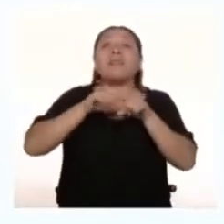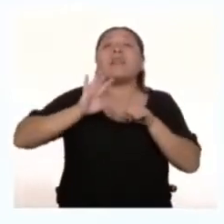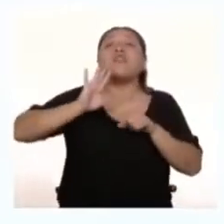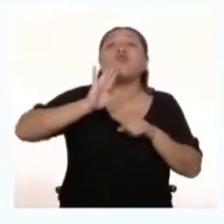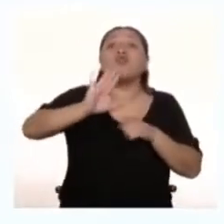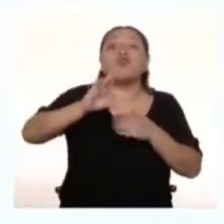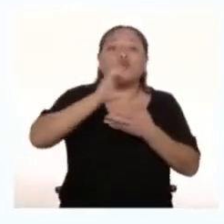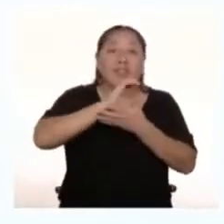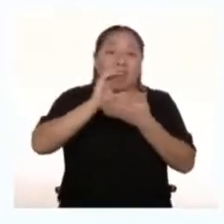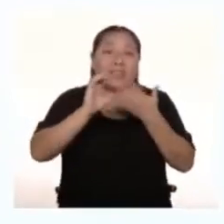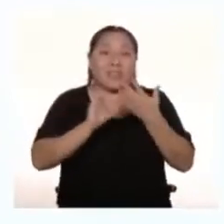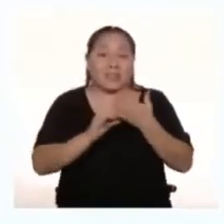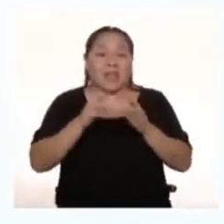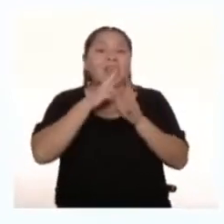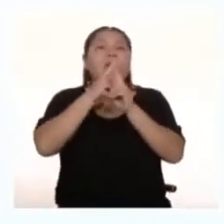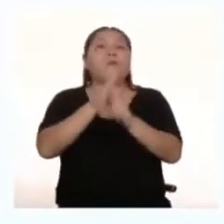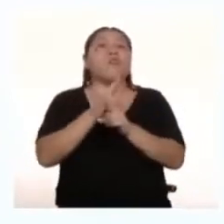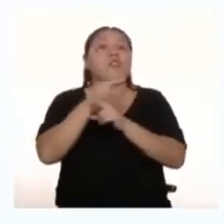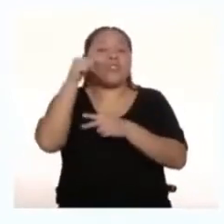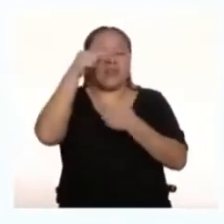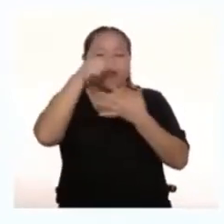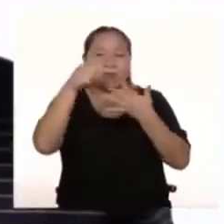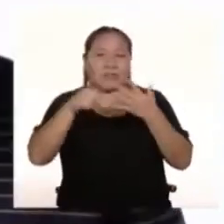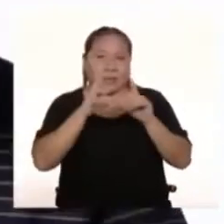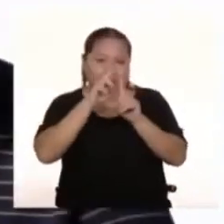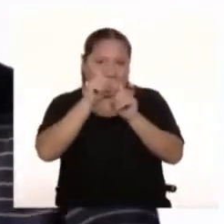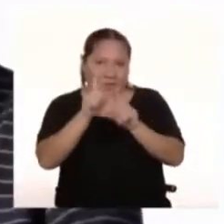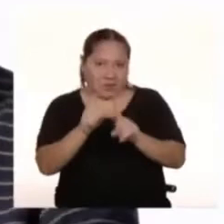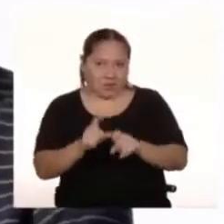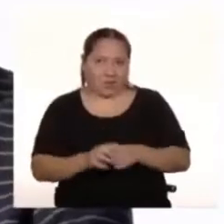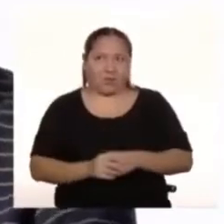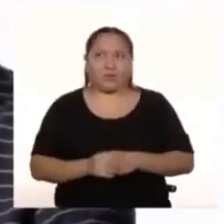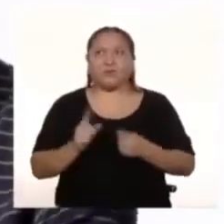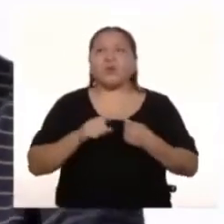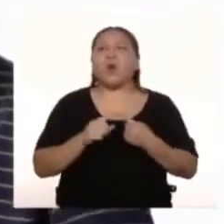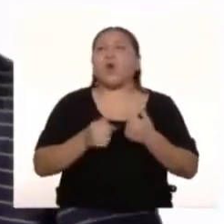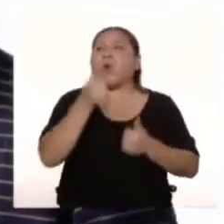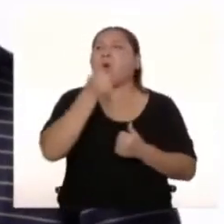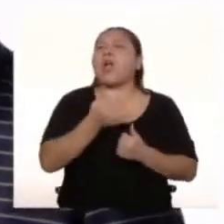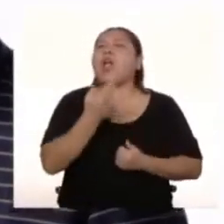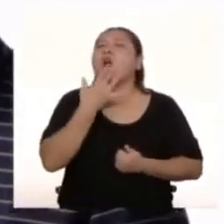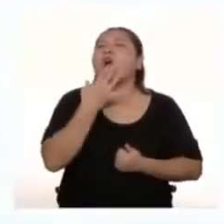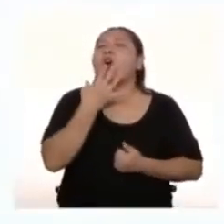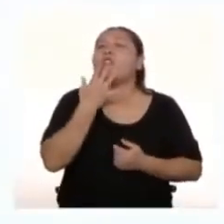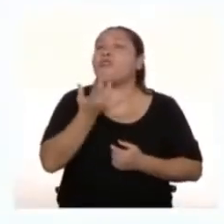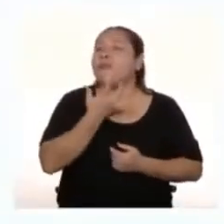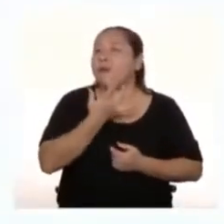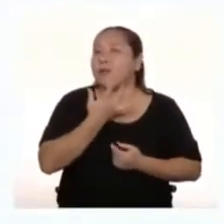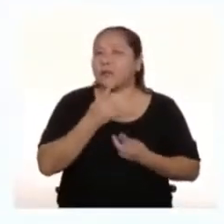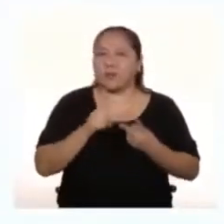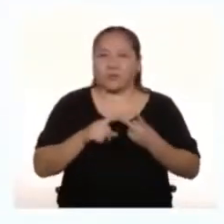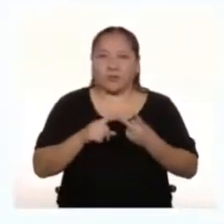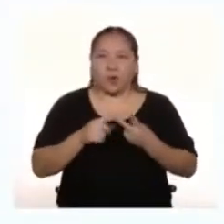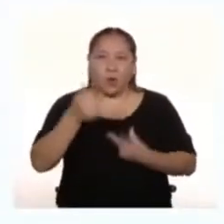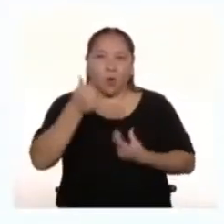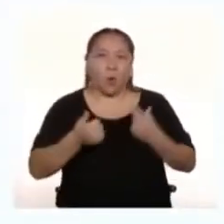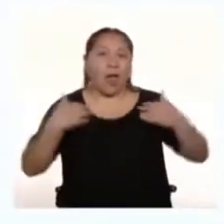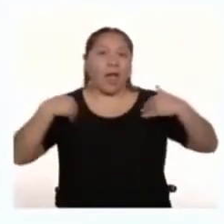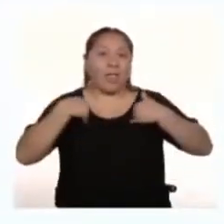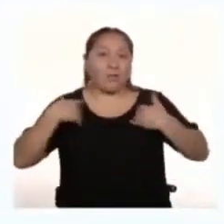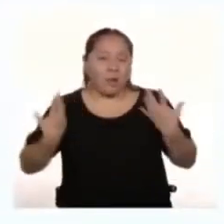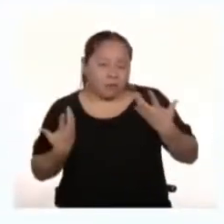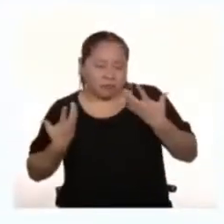Y respondiendo A las siguientes preguntas ¿Cuál es tu color favorito? ¿Con qué animal te